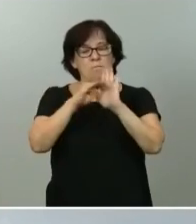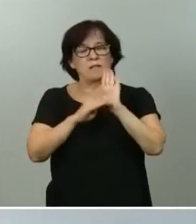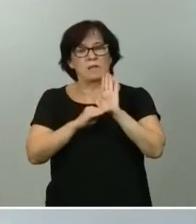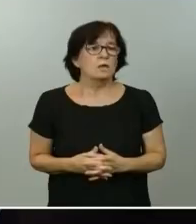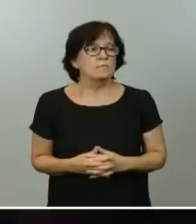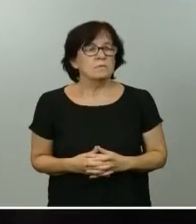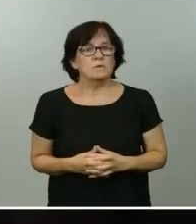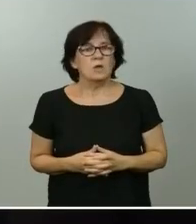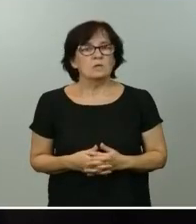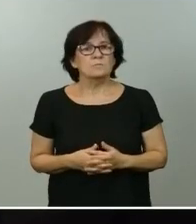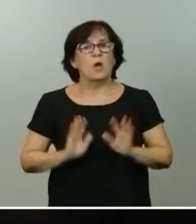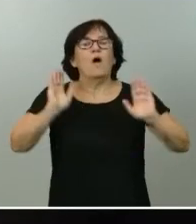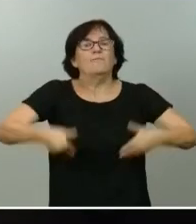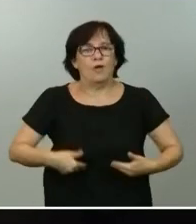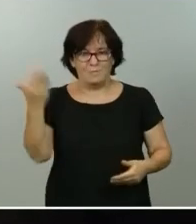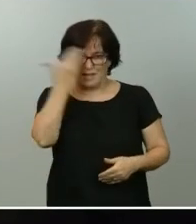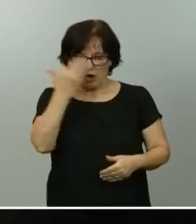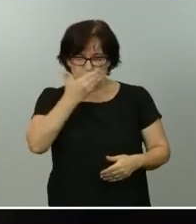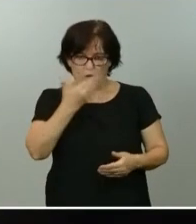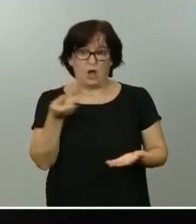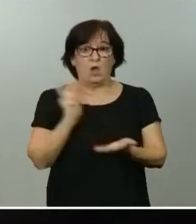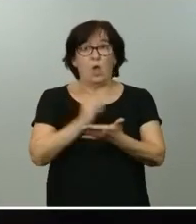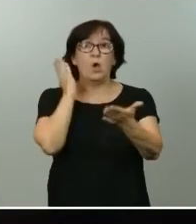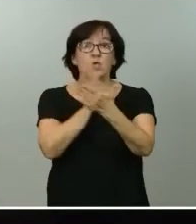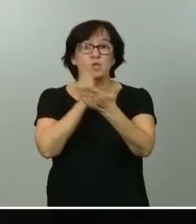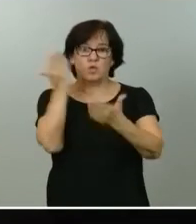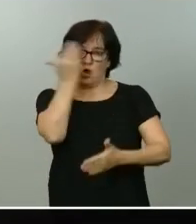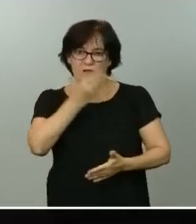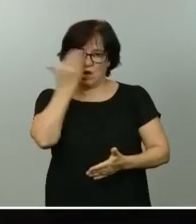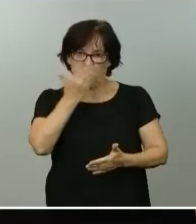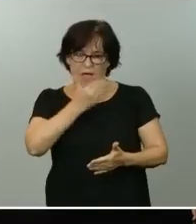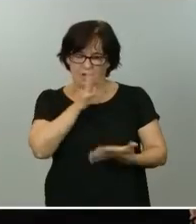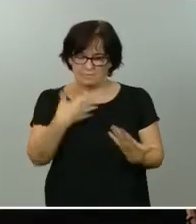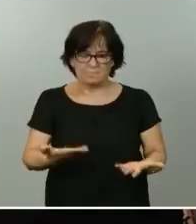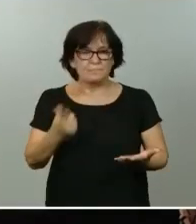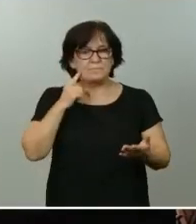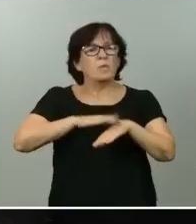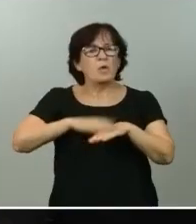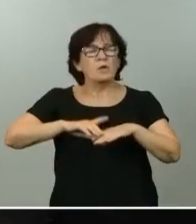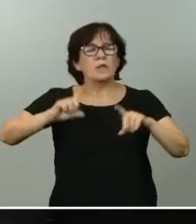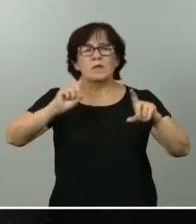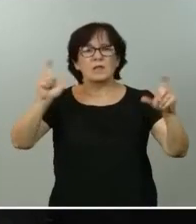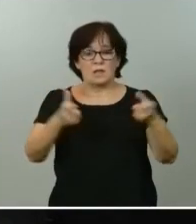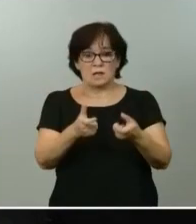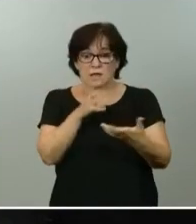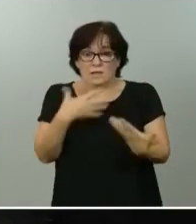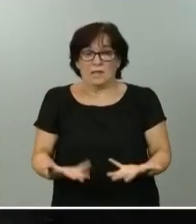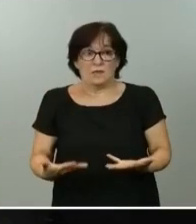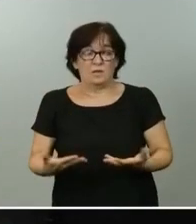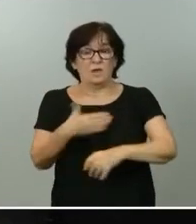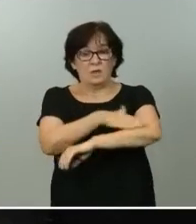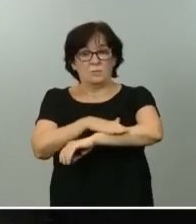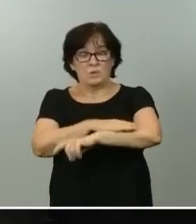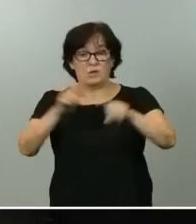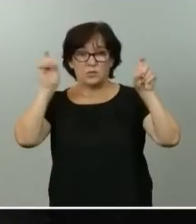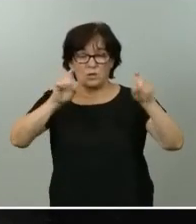gobiernos regionales pueden pedir al Ejecutivo Central que vuelva a aplicar en aquellas zonas más afectadas, o incluso en todo el país, el